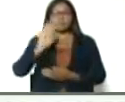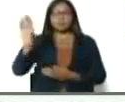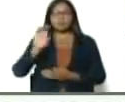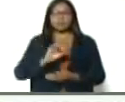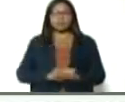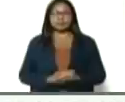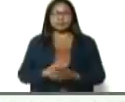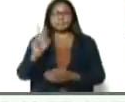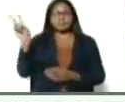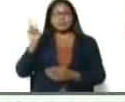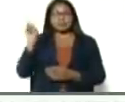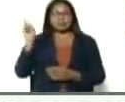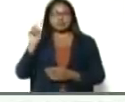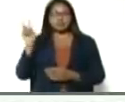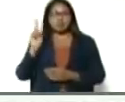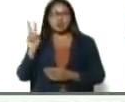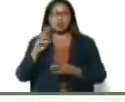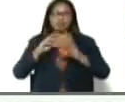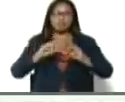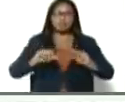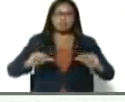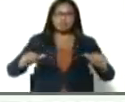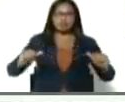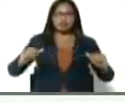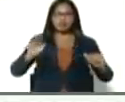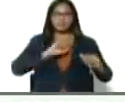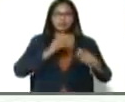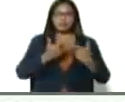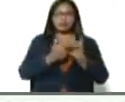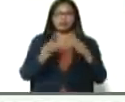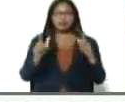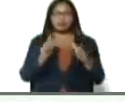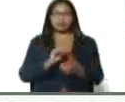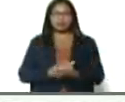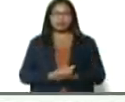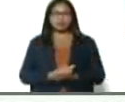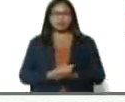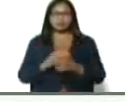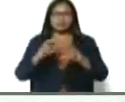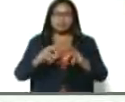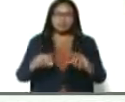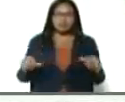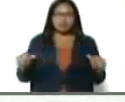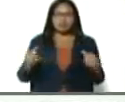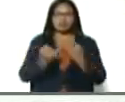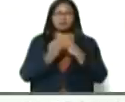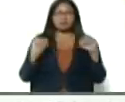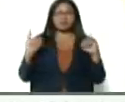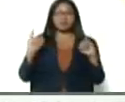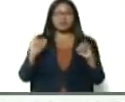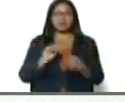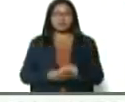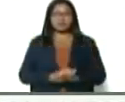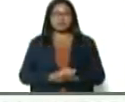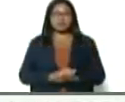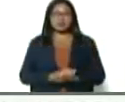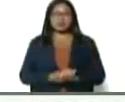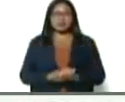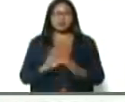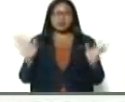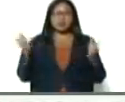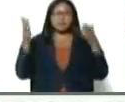Venezuela, la tierra, de la libertad, la tierra, de la independencia, y de la